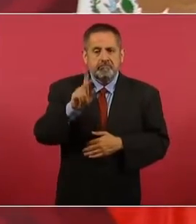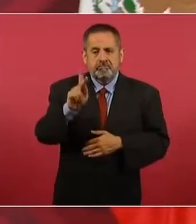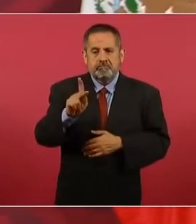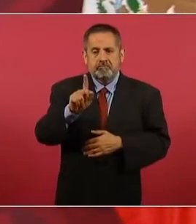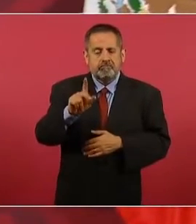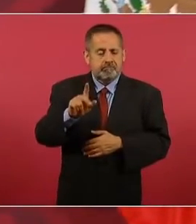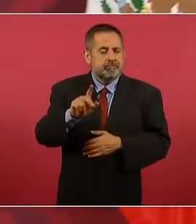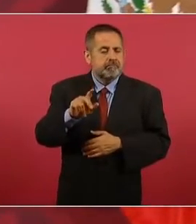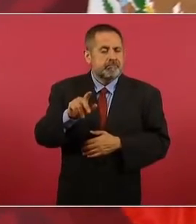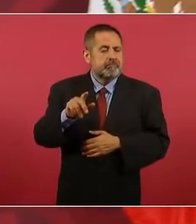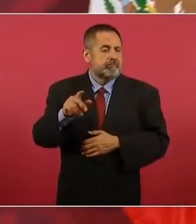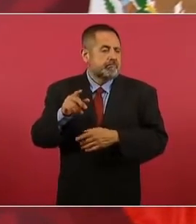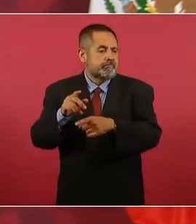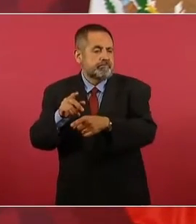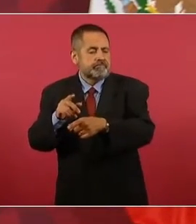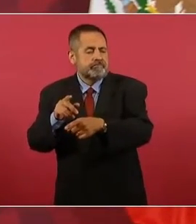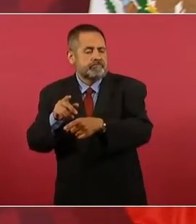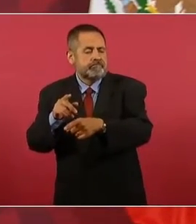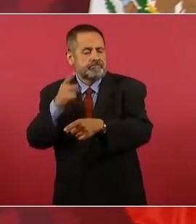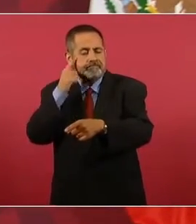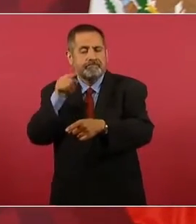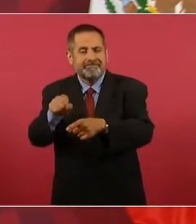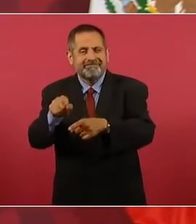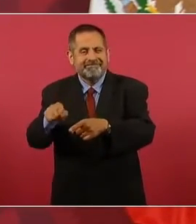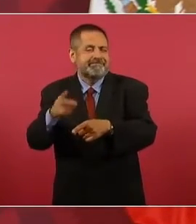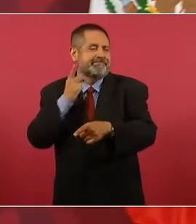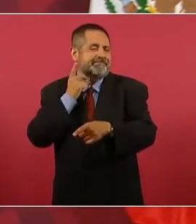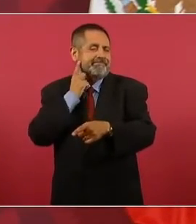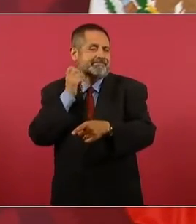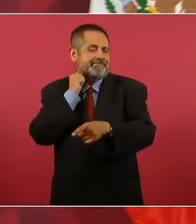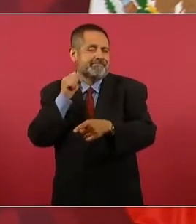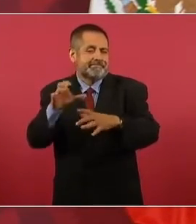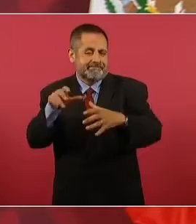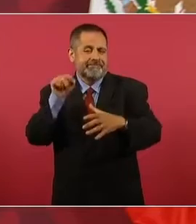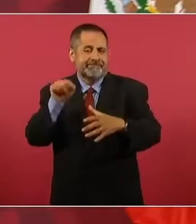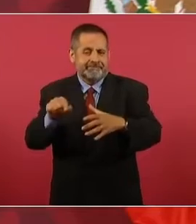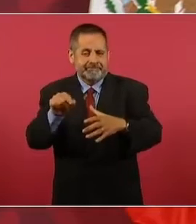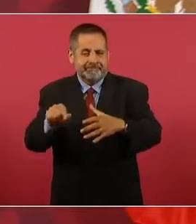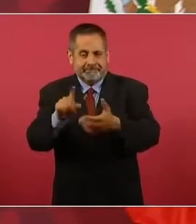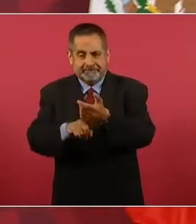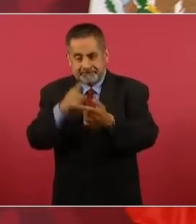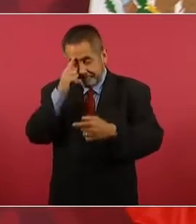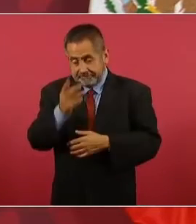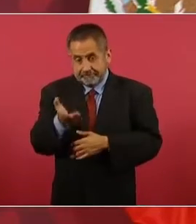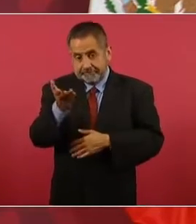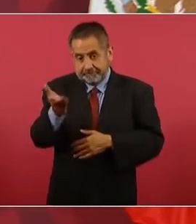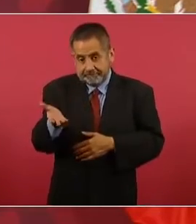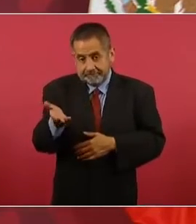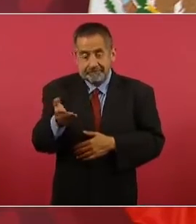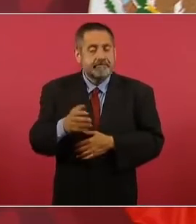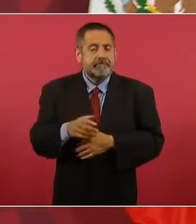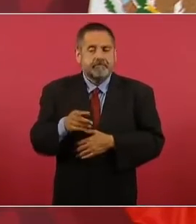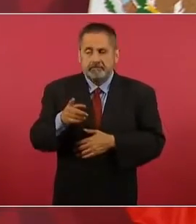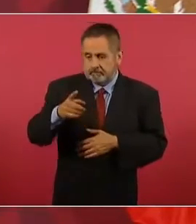que se dialogue,